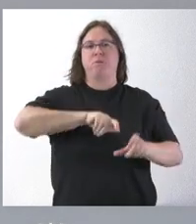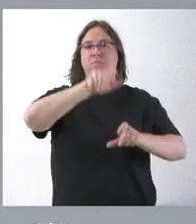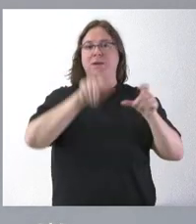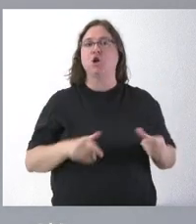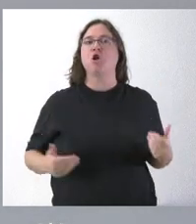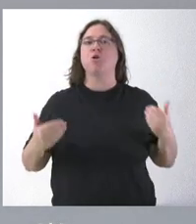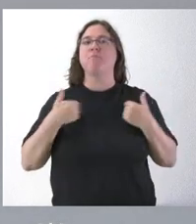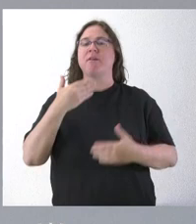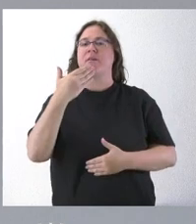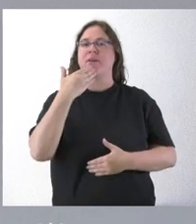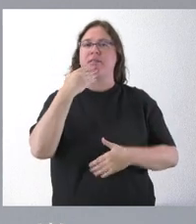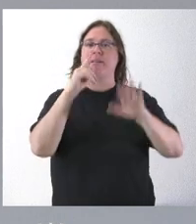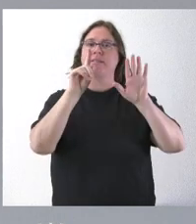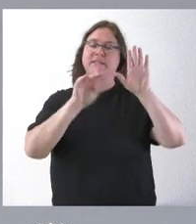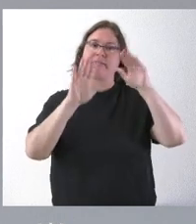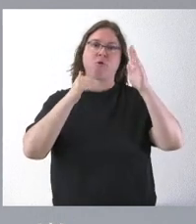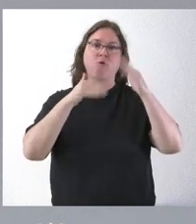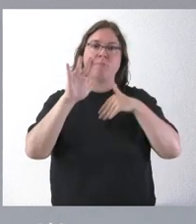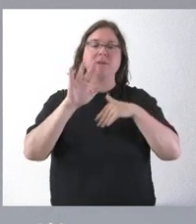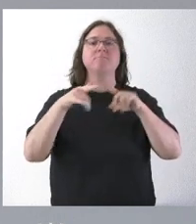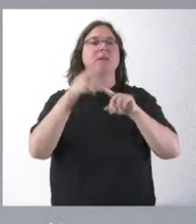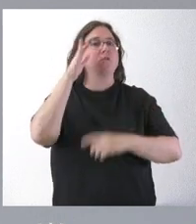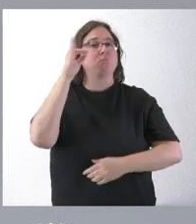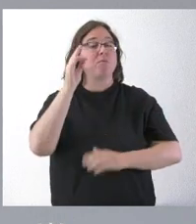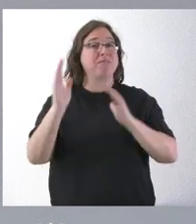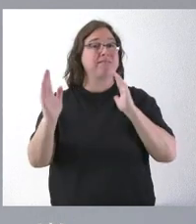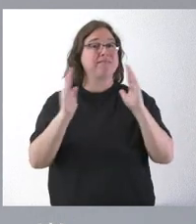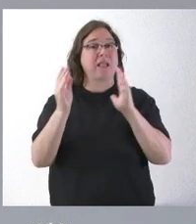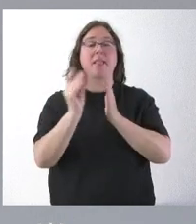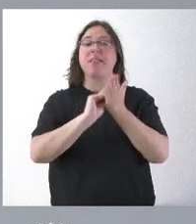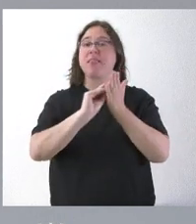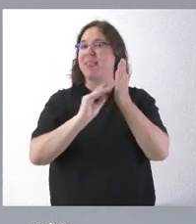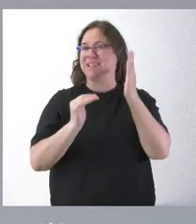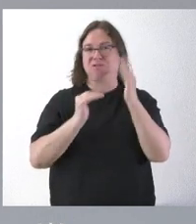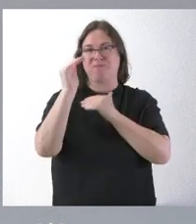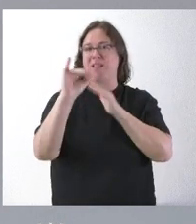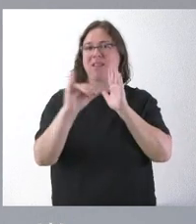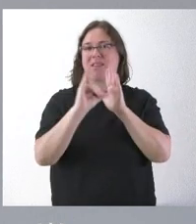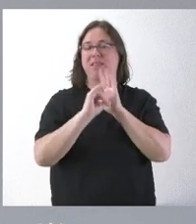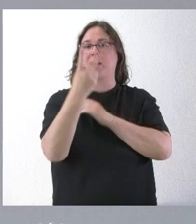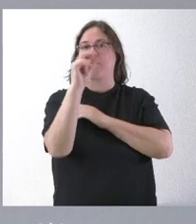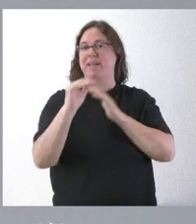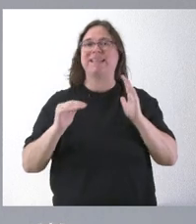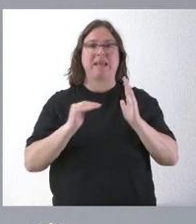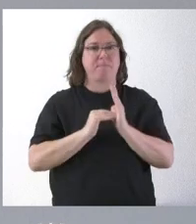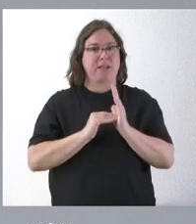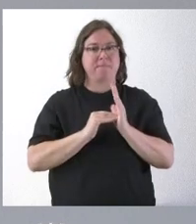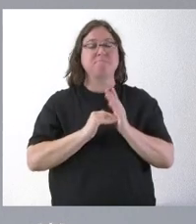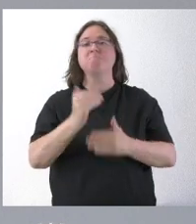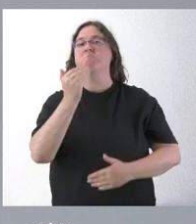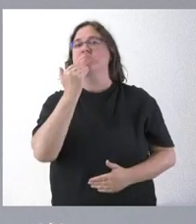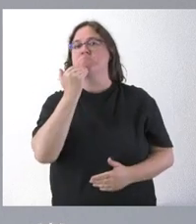65 años y pedanías, en este tramo, los que están en la cifra más alta, próximos a los 20.000 habitantes, por ejemplo,